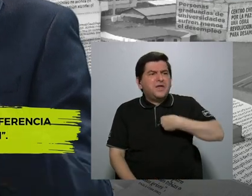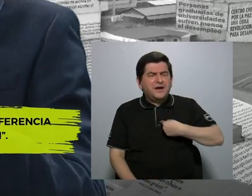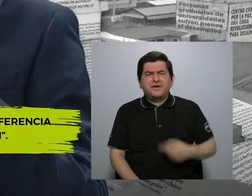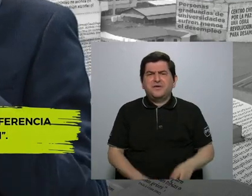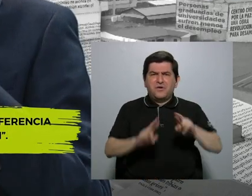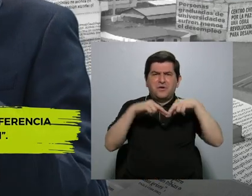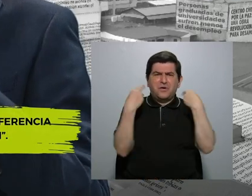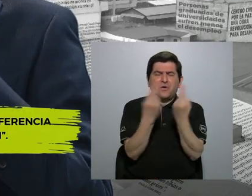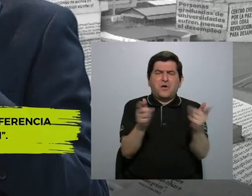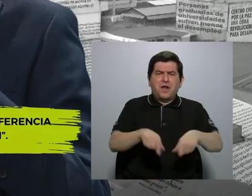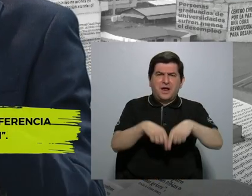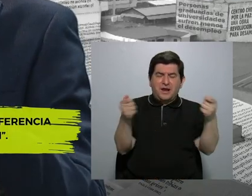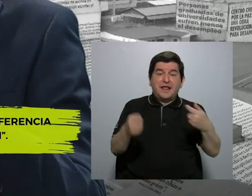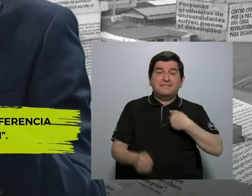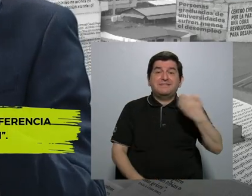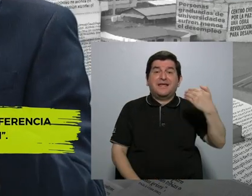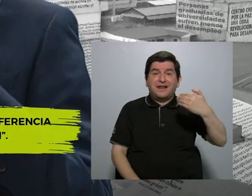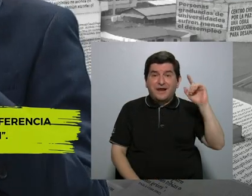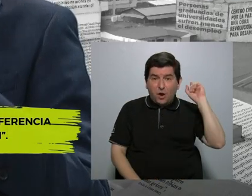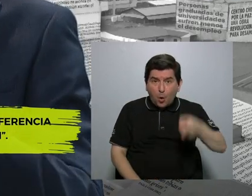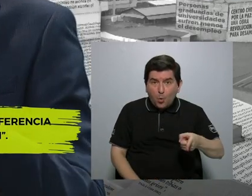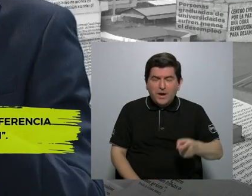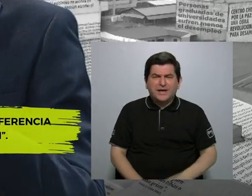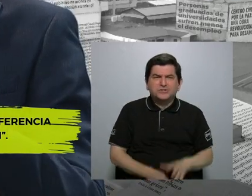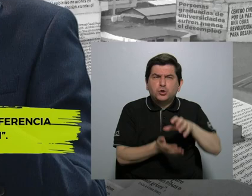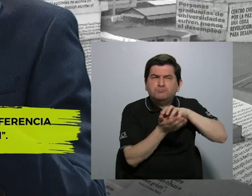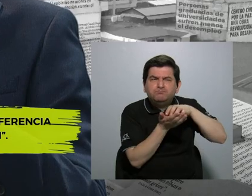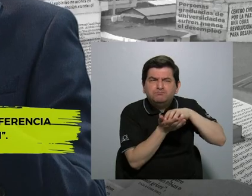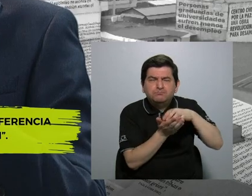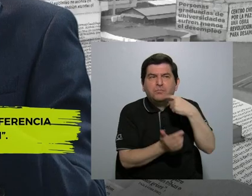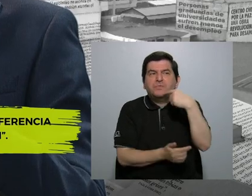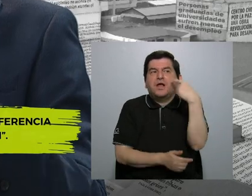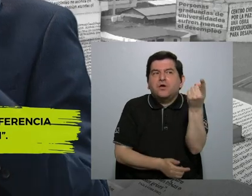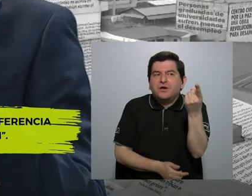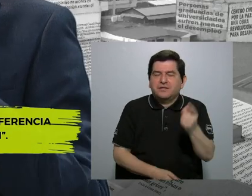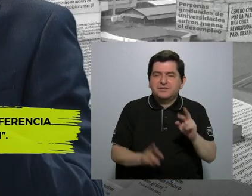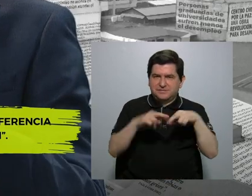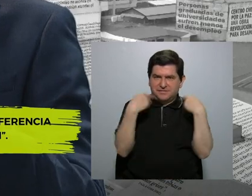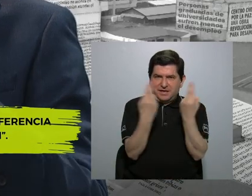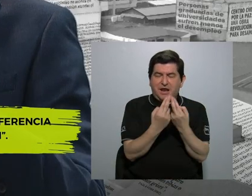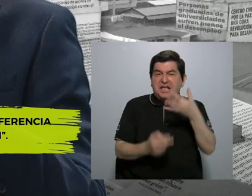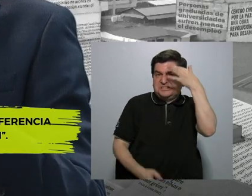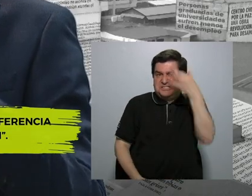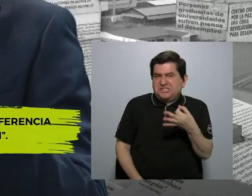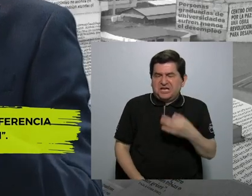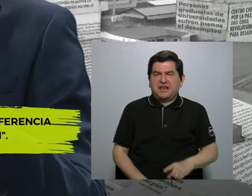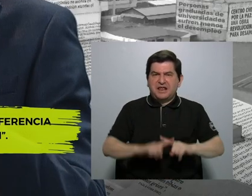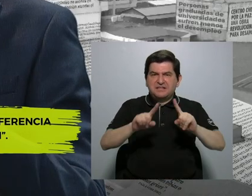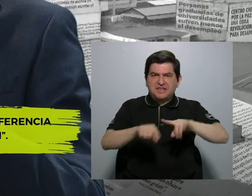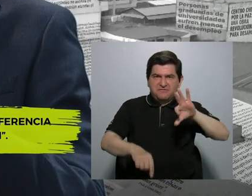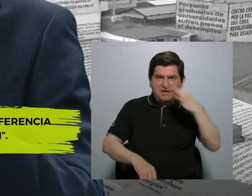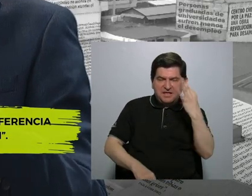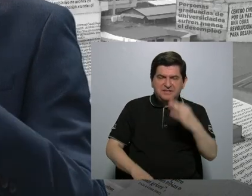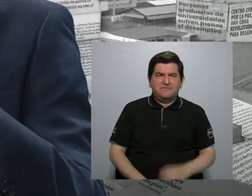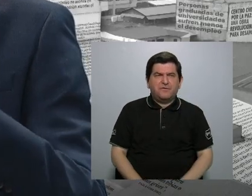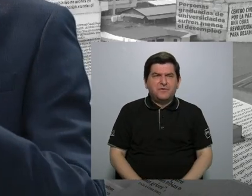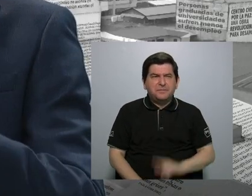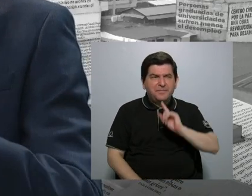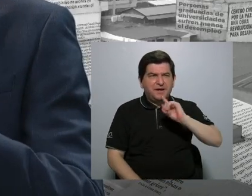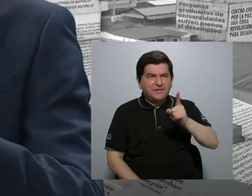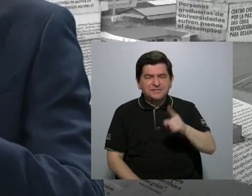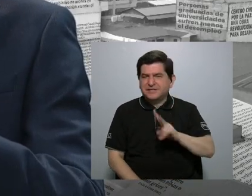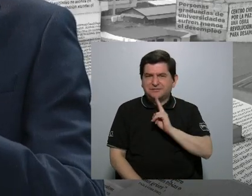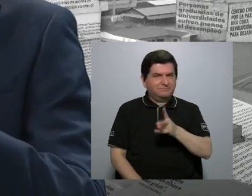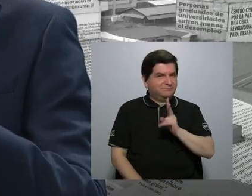de prensa. Además, tenemos la obligación de cuestionar lo que nos dice en una conferencia si creemos que de una u otra manera lo que nos están diciendo no